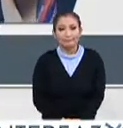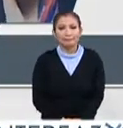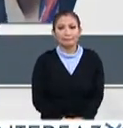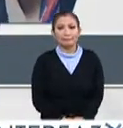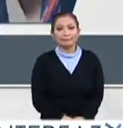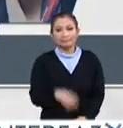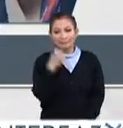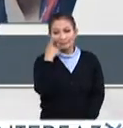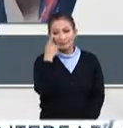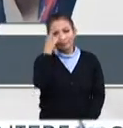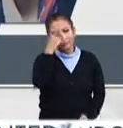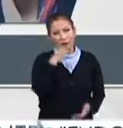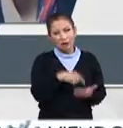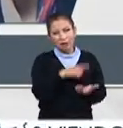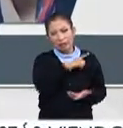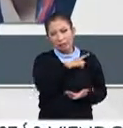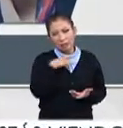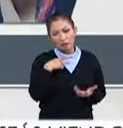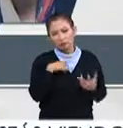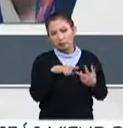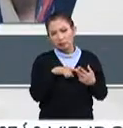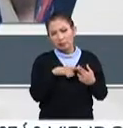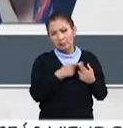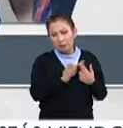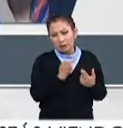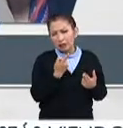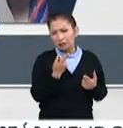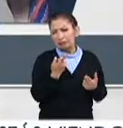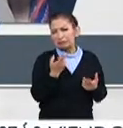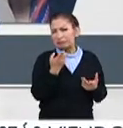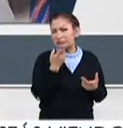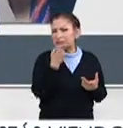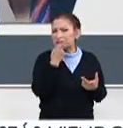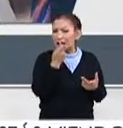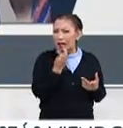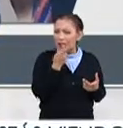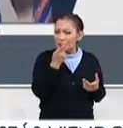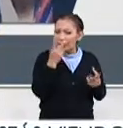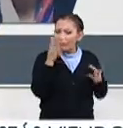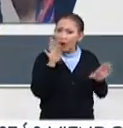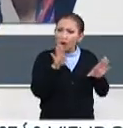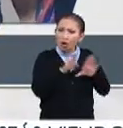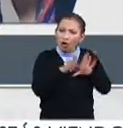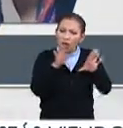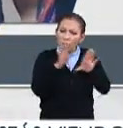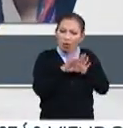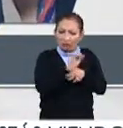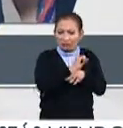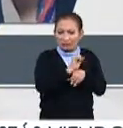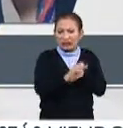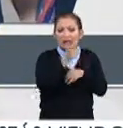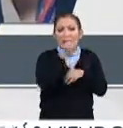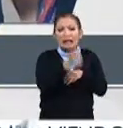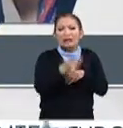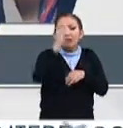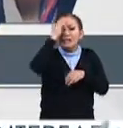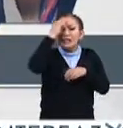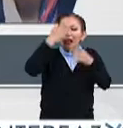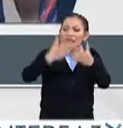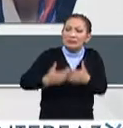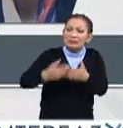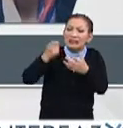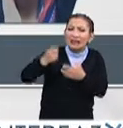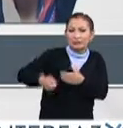Mira, yo creo que tenemos que empezar por hablar de manera simple sobre lo que la inteligencia